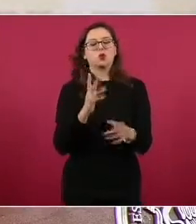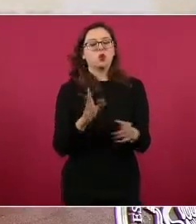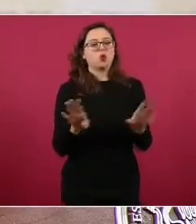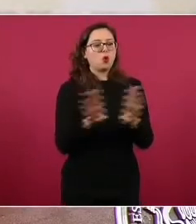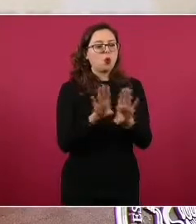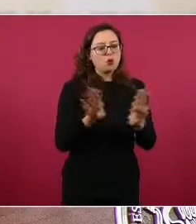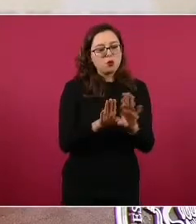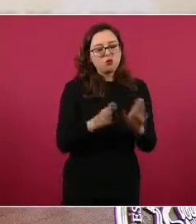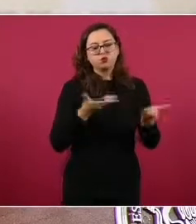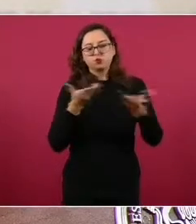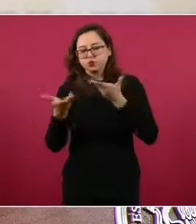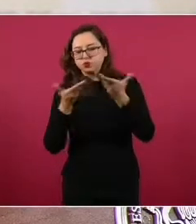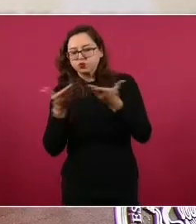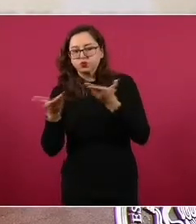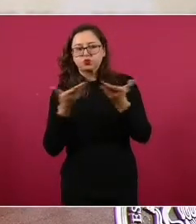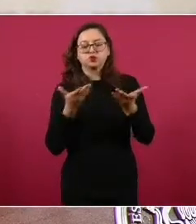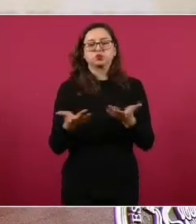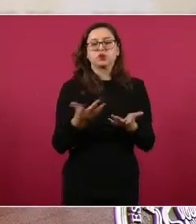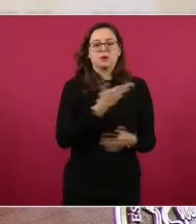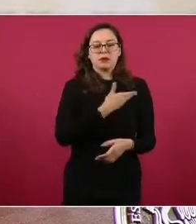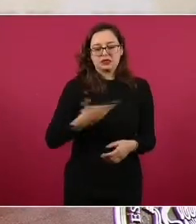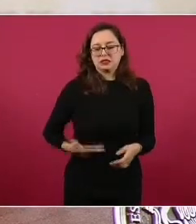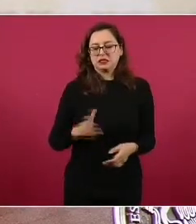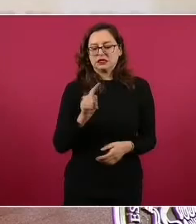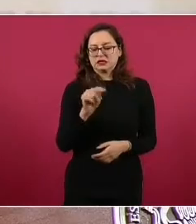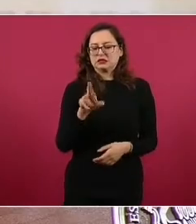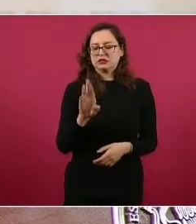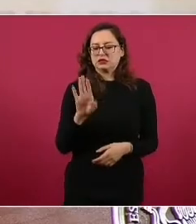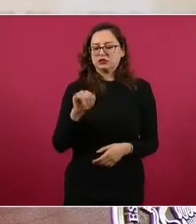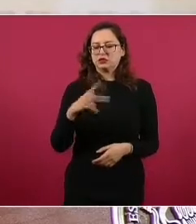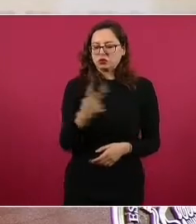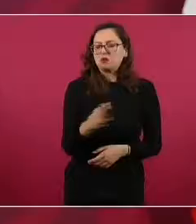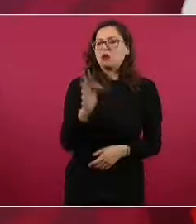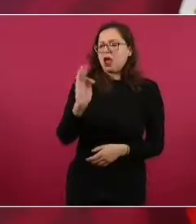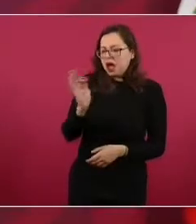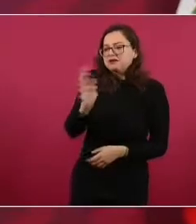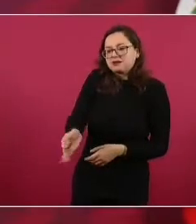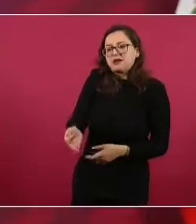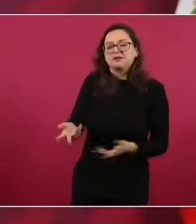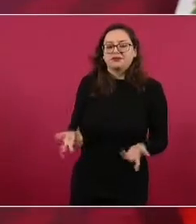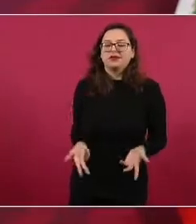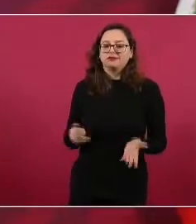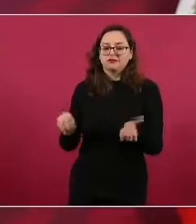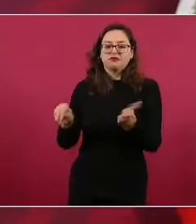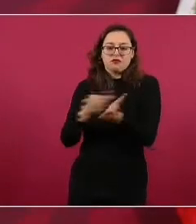cómo fueron a consultar al presidente Trump y cómo él aceptó